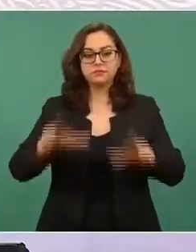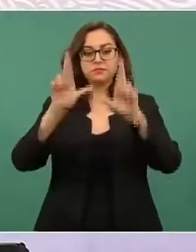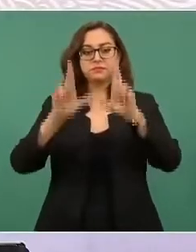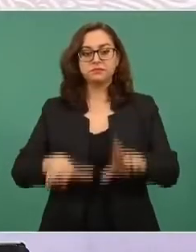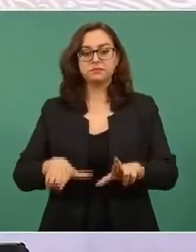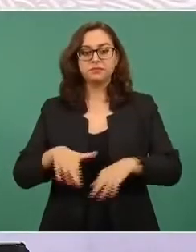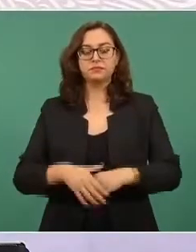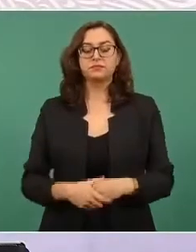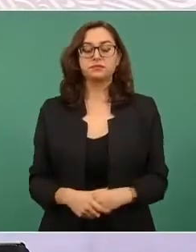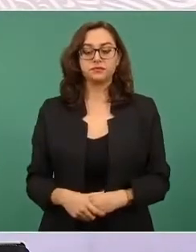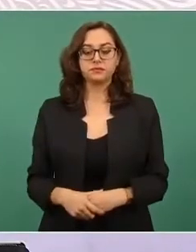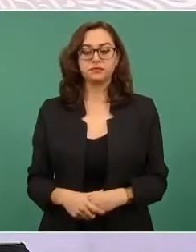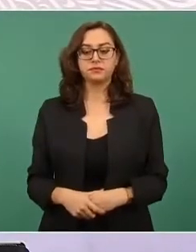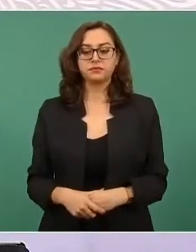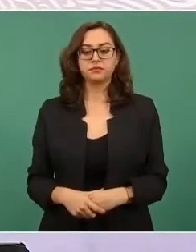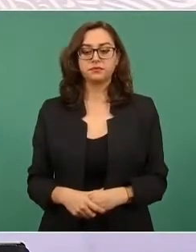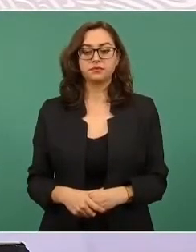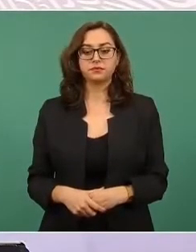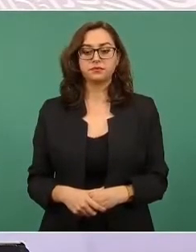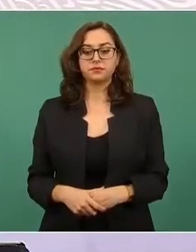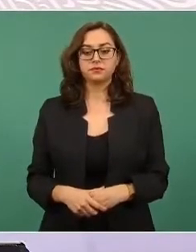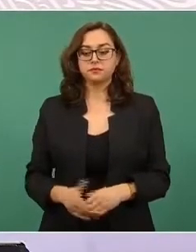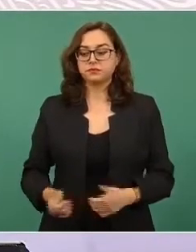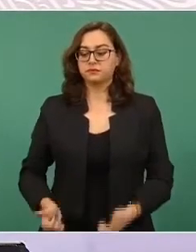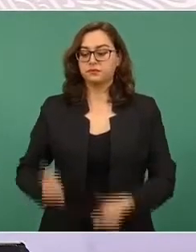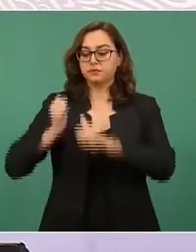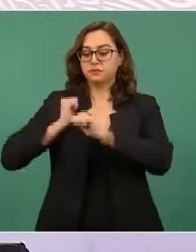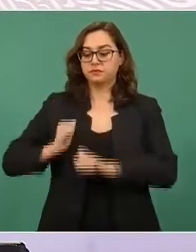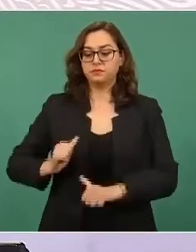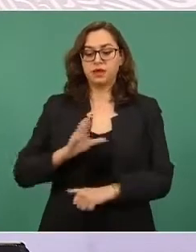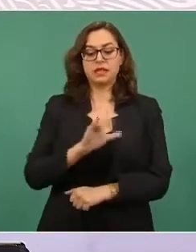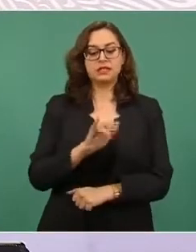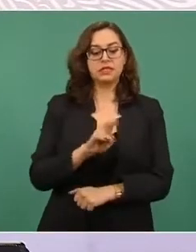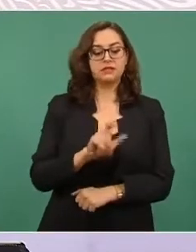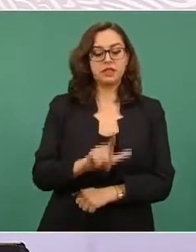autoridades civiles, militares.